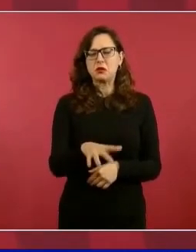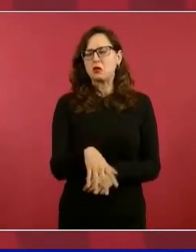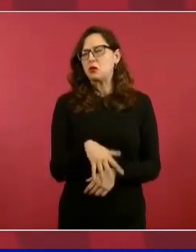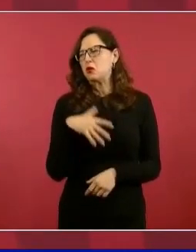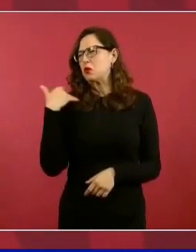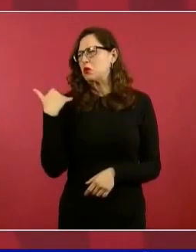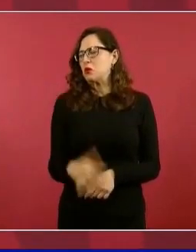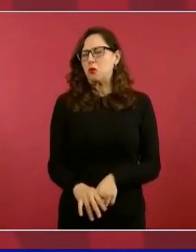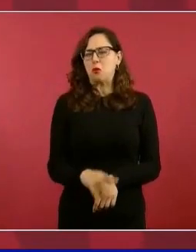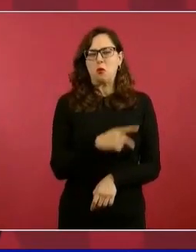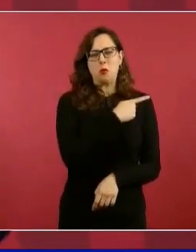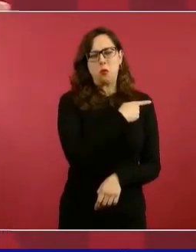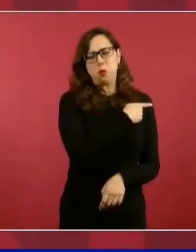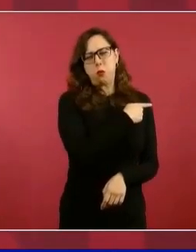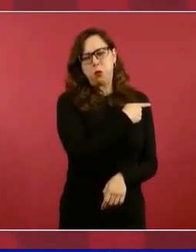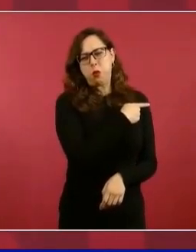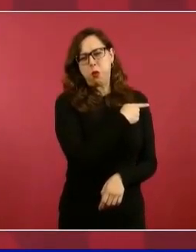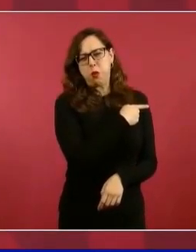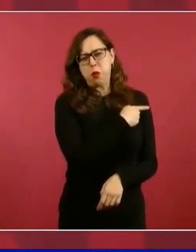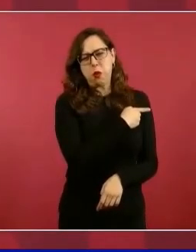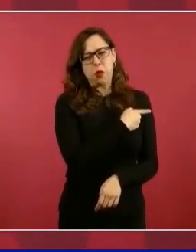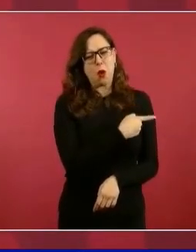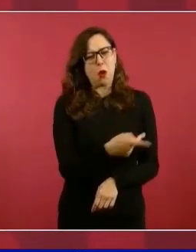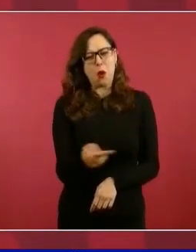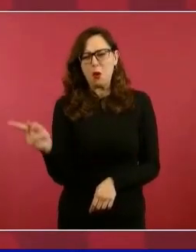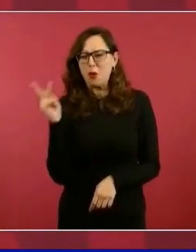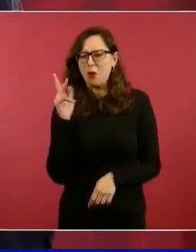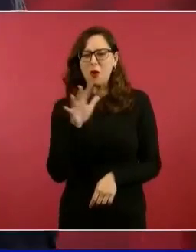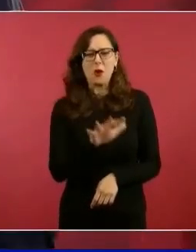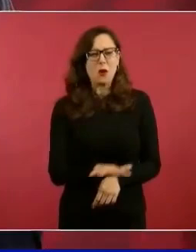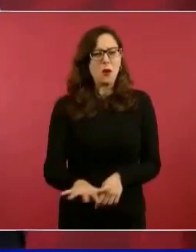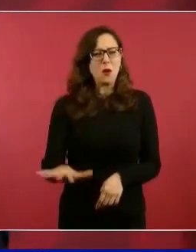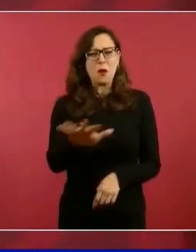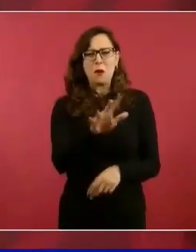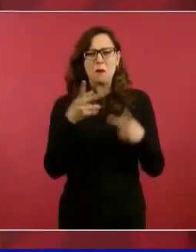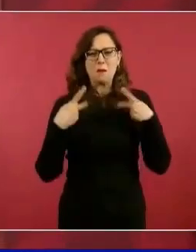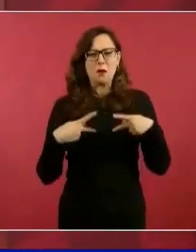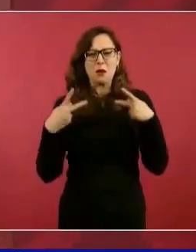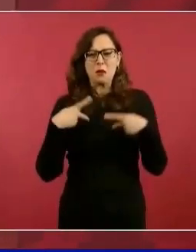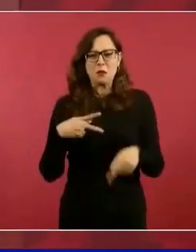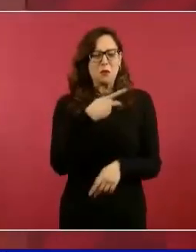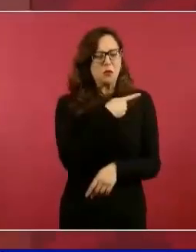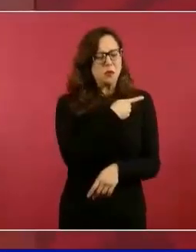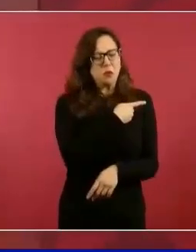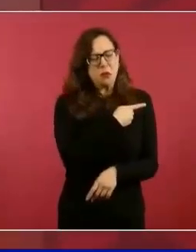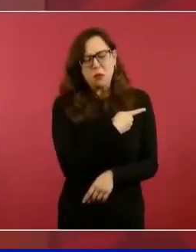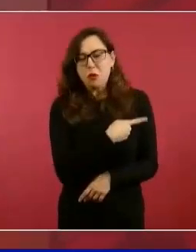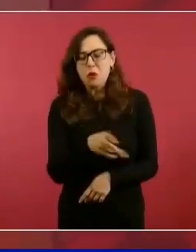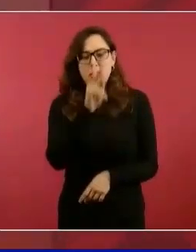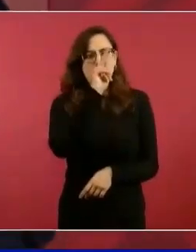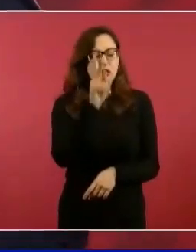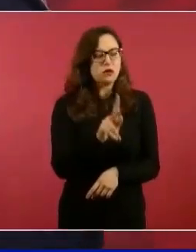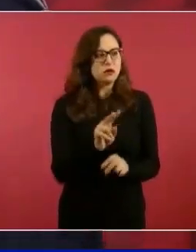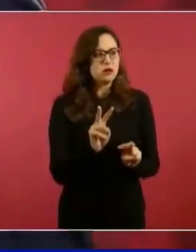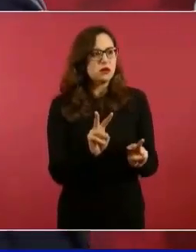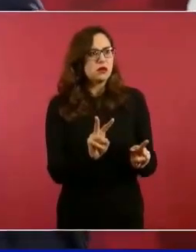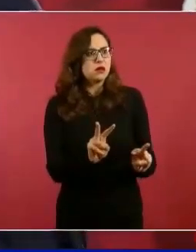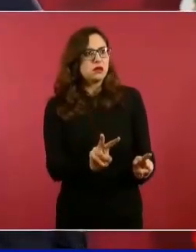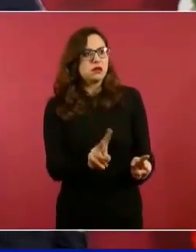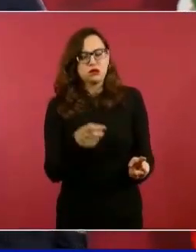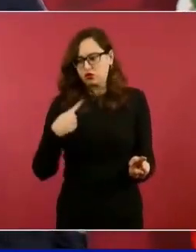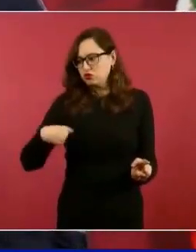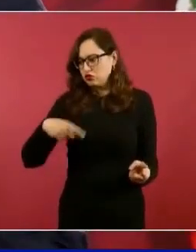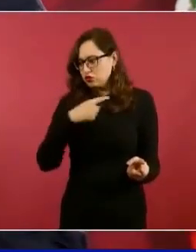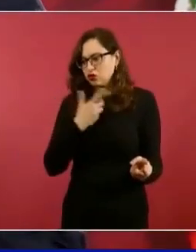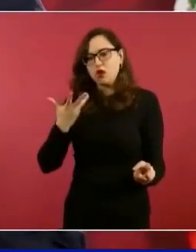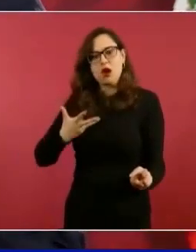que todo lo que traíamos nosotros, de víveres, se los dejamos.